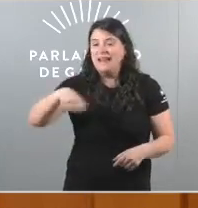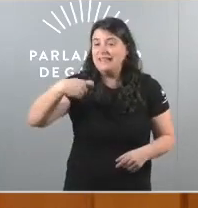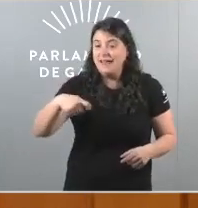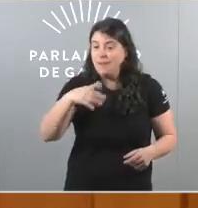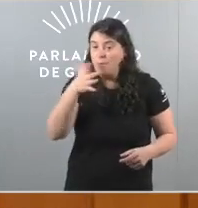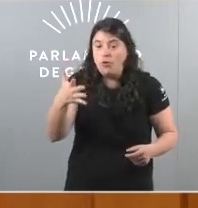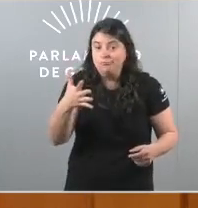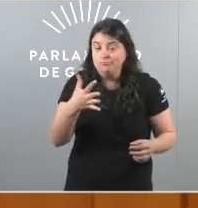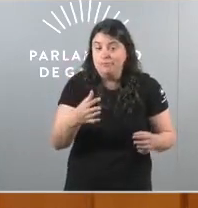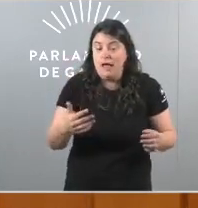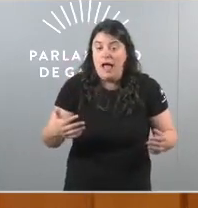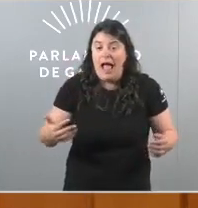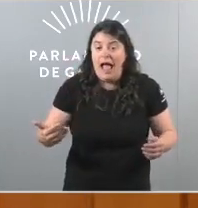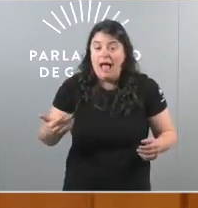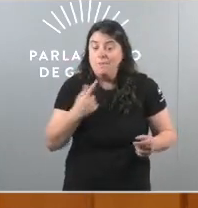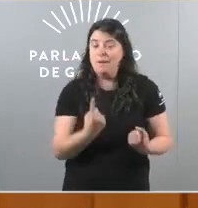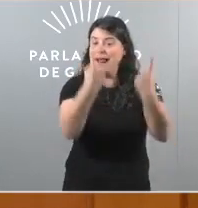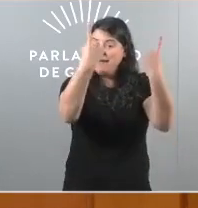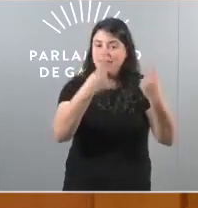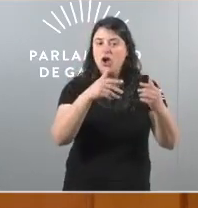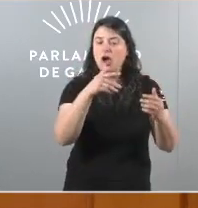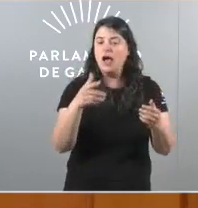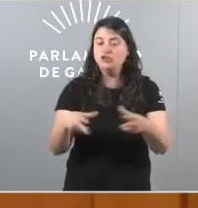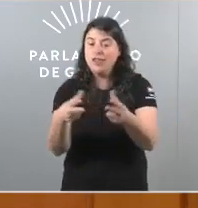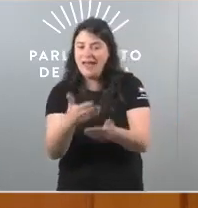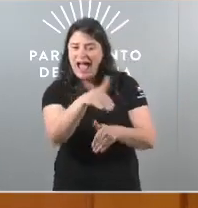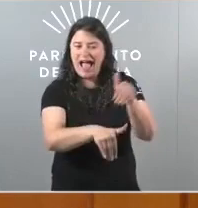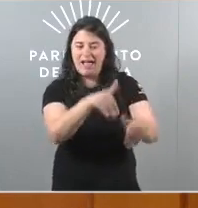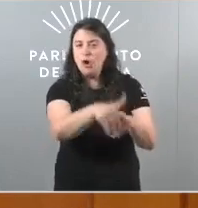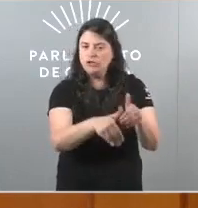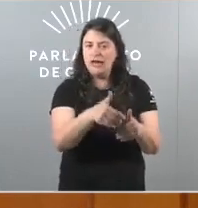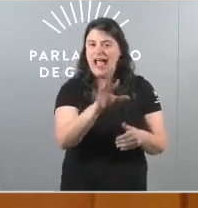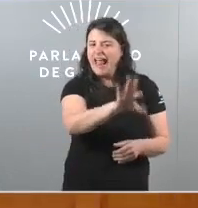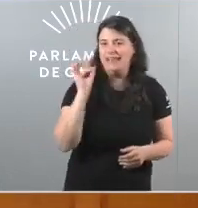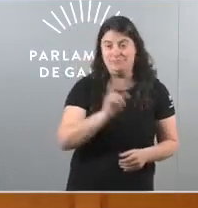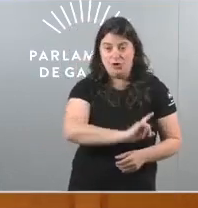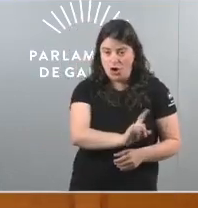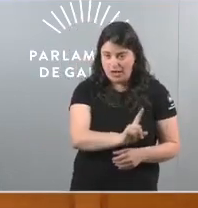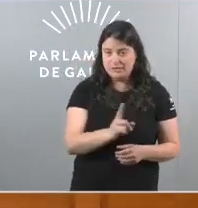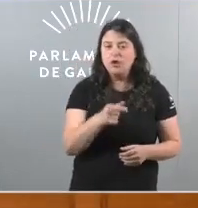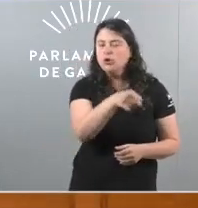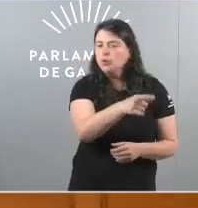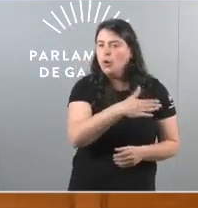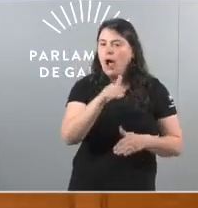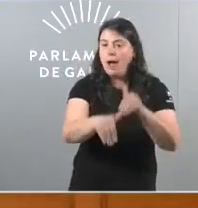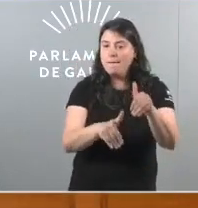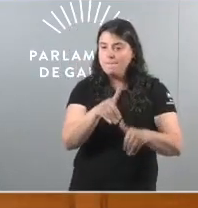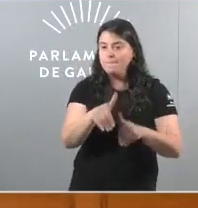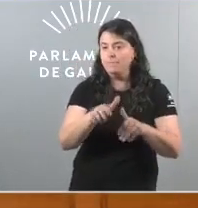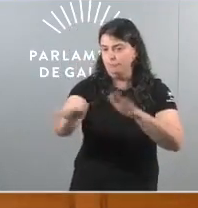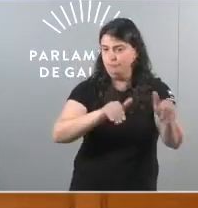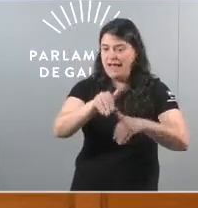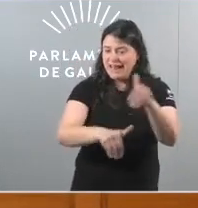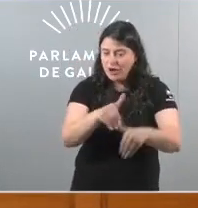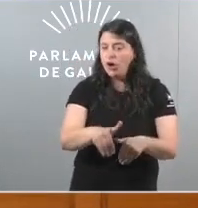o primeiro presidente que non elexiron como tal os galegos e as galegas, e non convocan eleccións porque saben que as